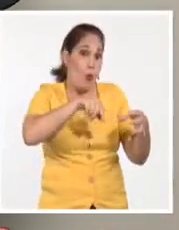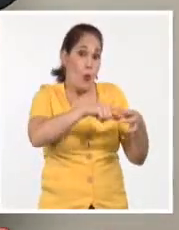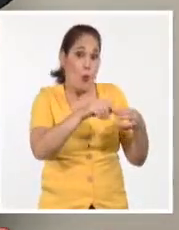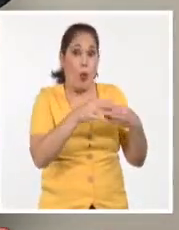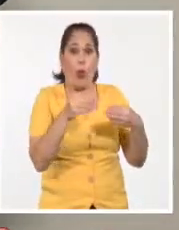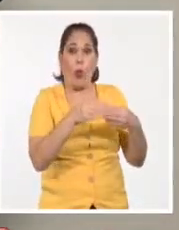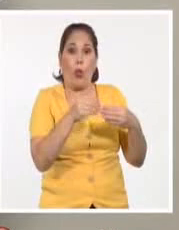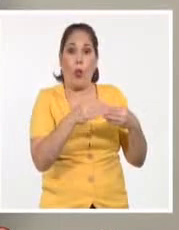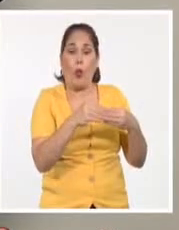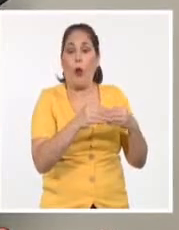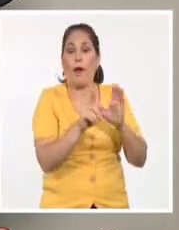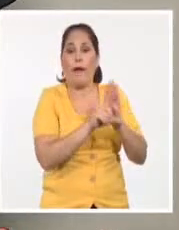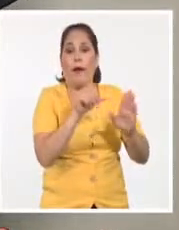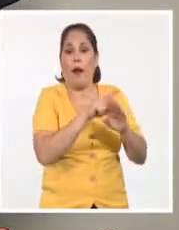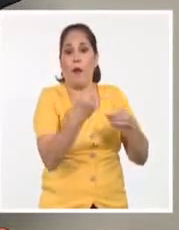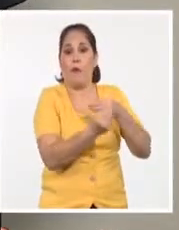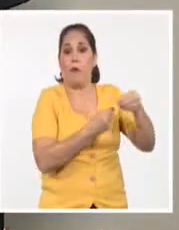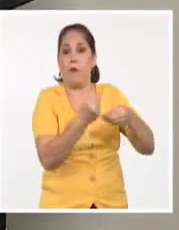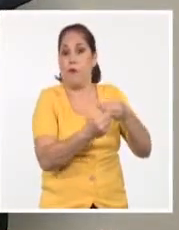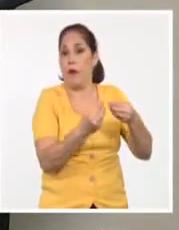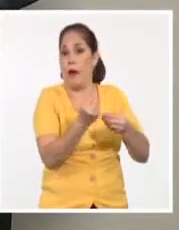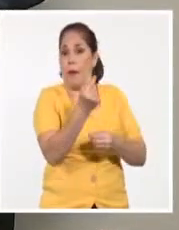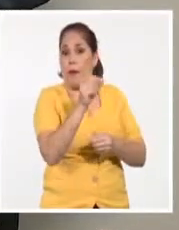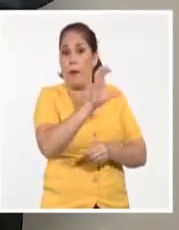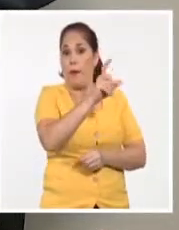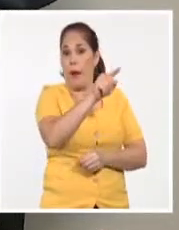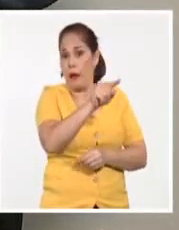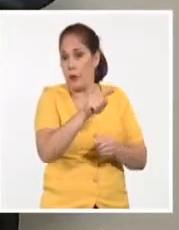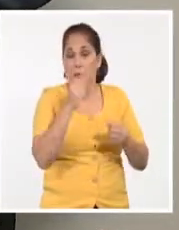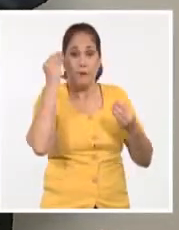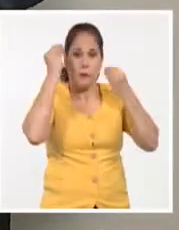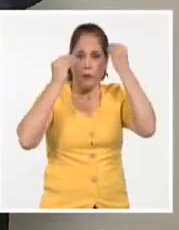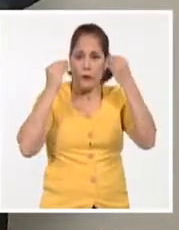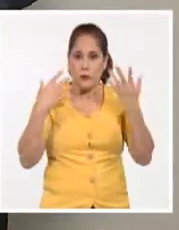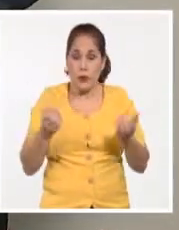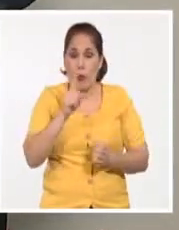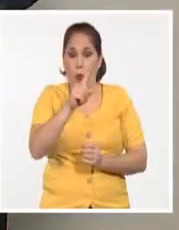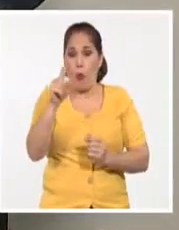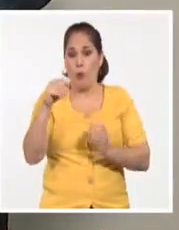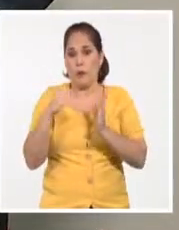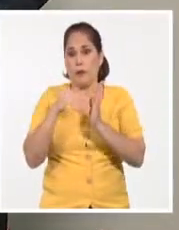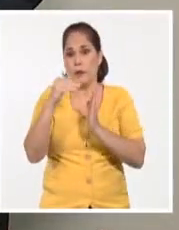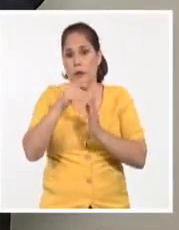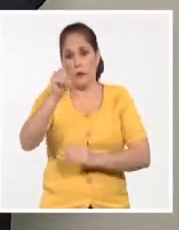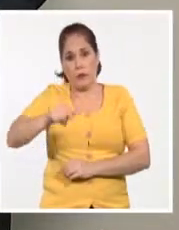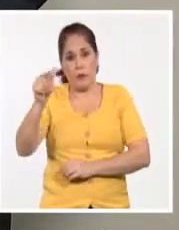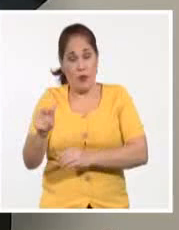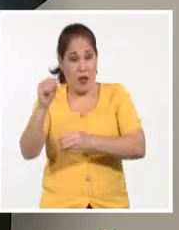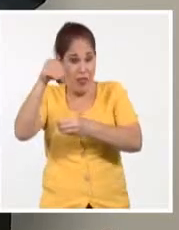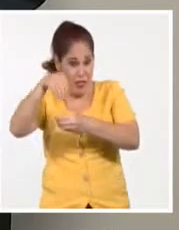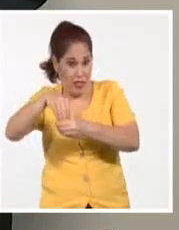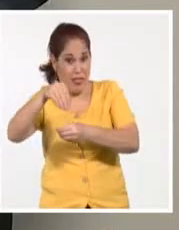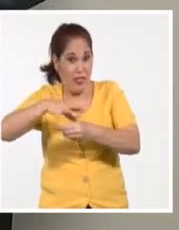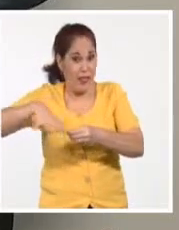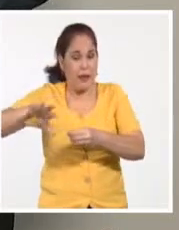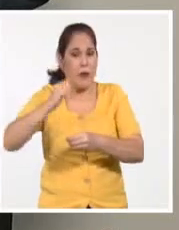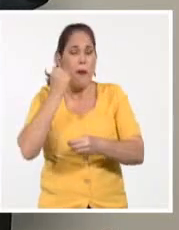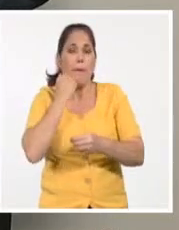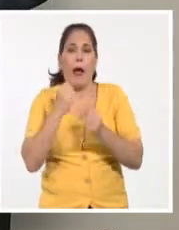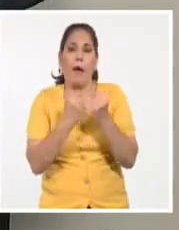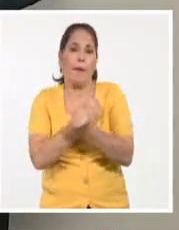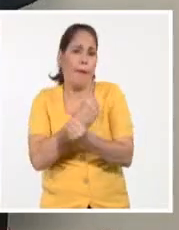los dólares en el mercado cambiario. Tenemos, dijo, que pensar en los más de 11 millones de personas y dentro de estos en los más